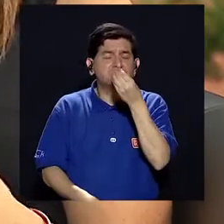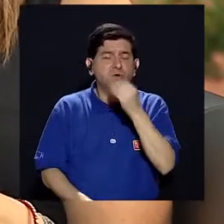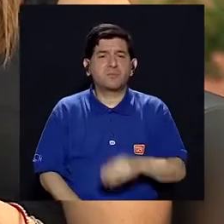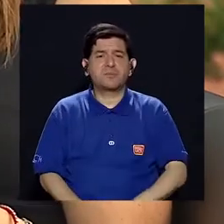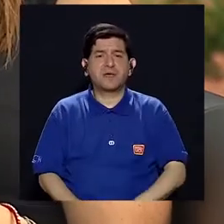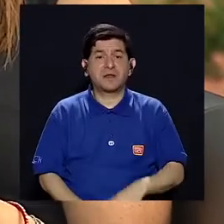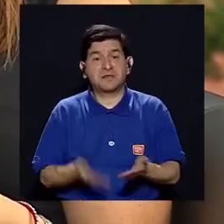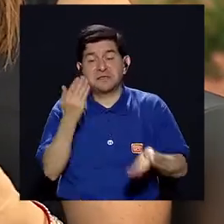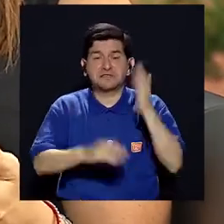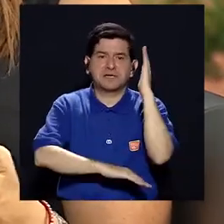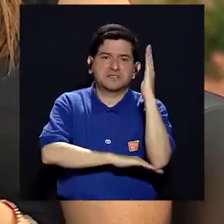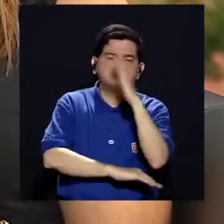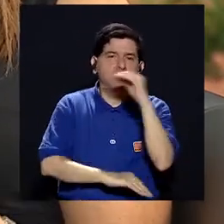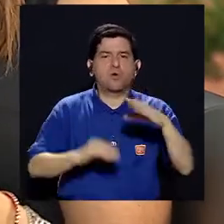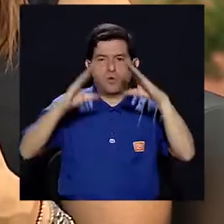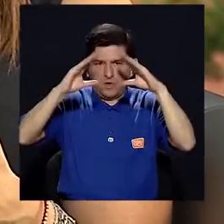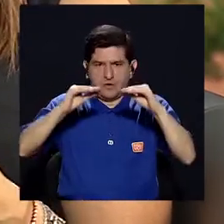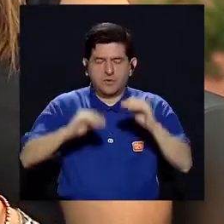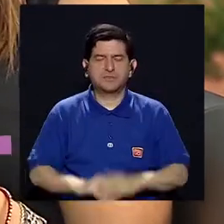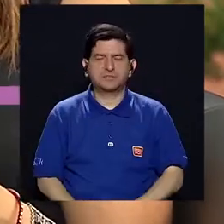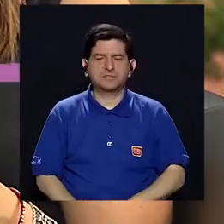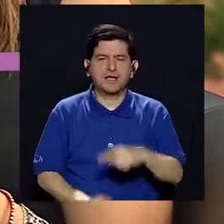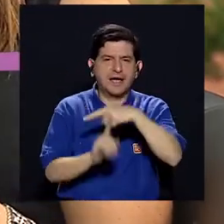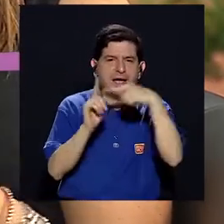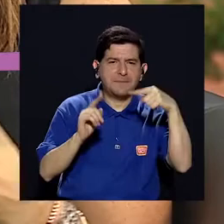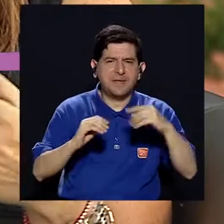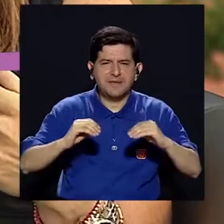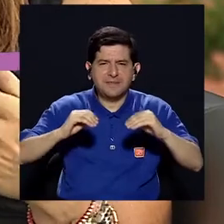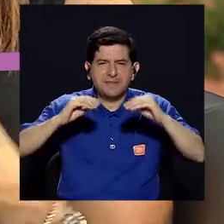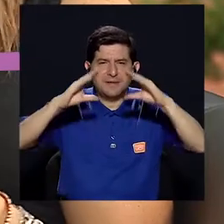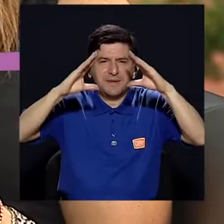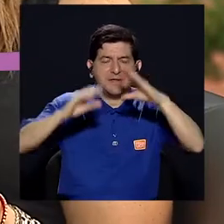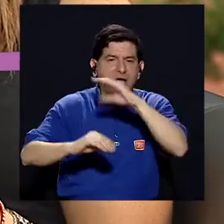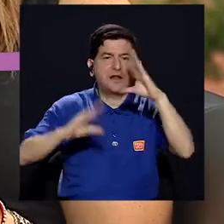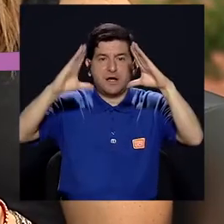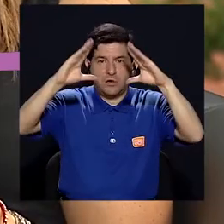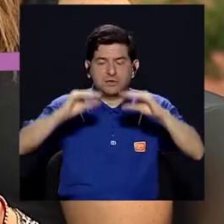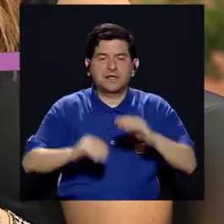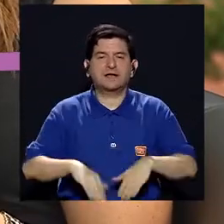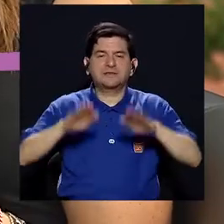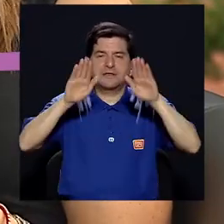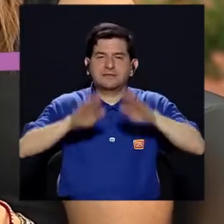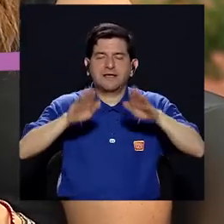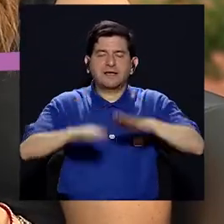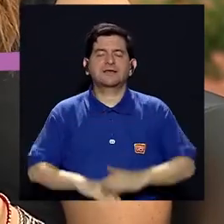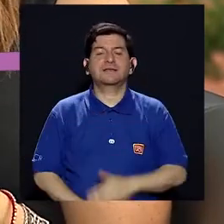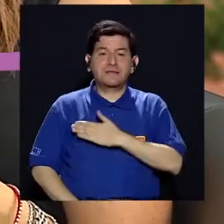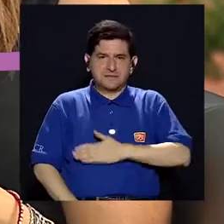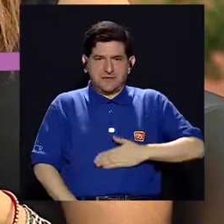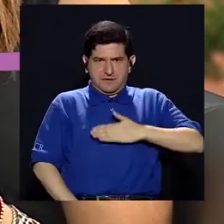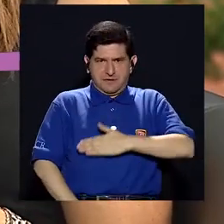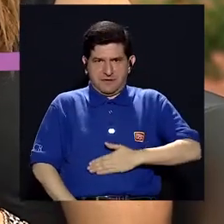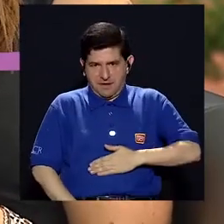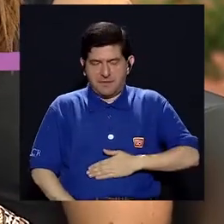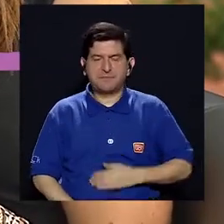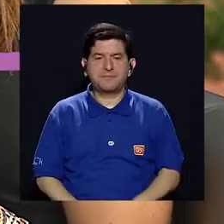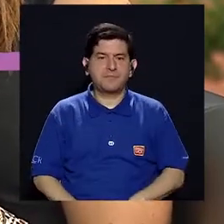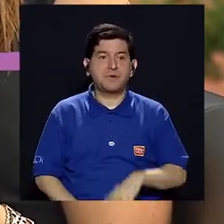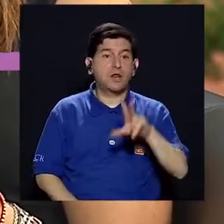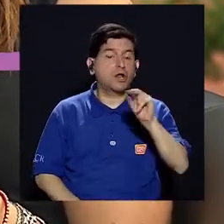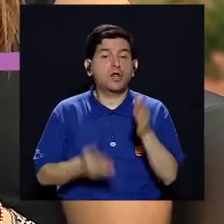quiera comer nada. La merienda es que a media mañana, a media tarde, calmar un poquito esa ansiedad y esa hambre que nos empieza a dar